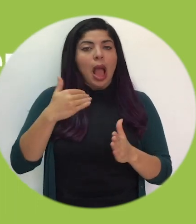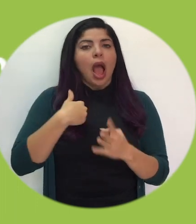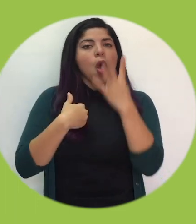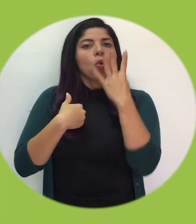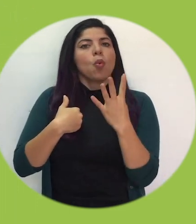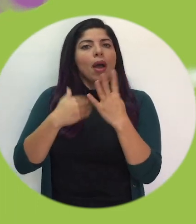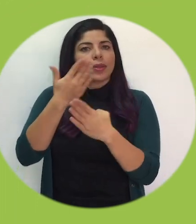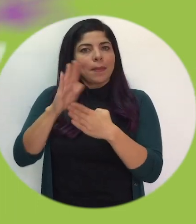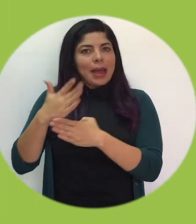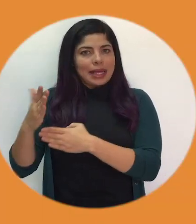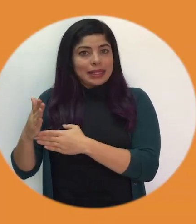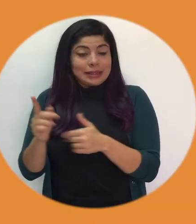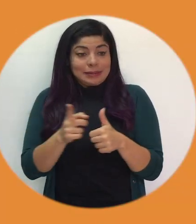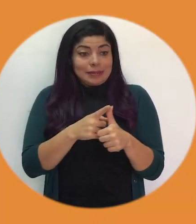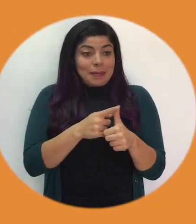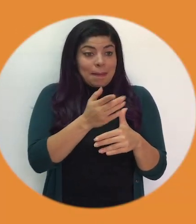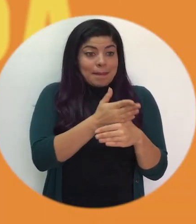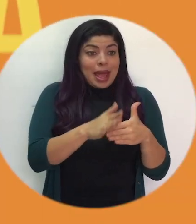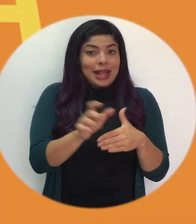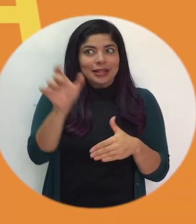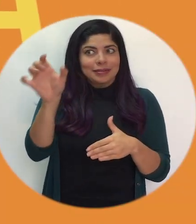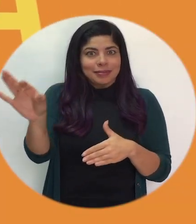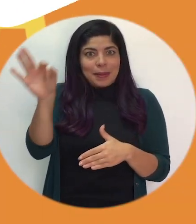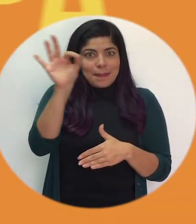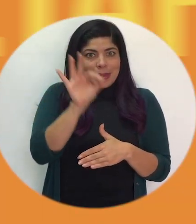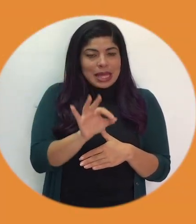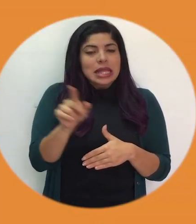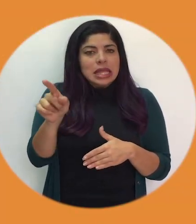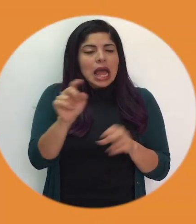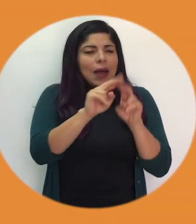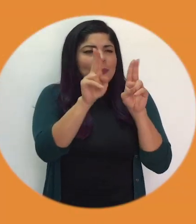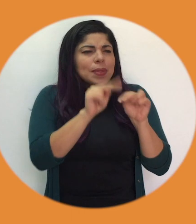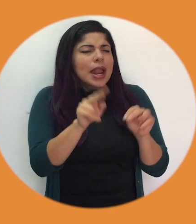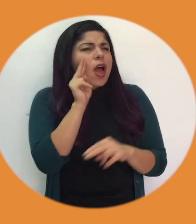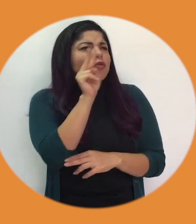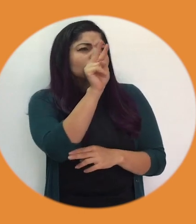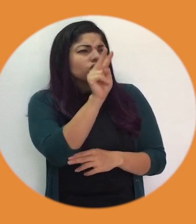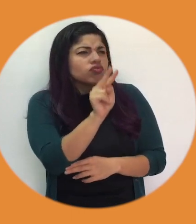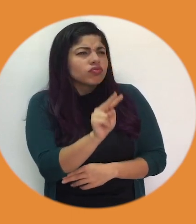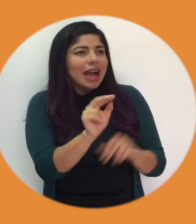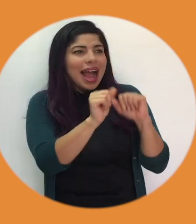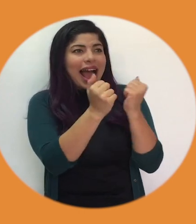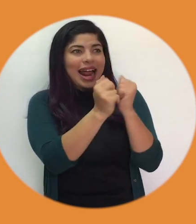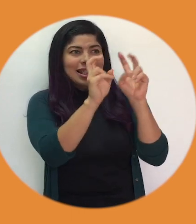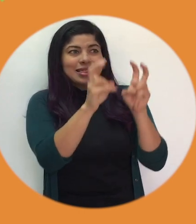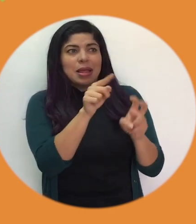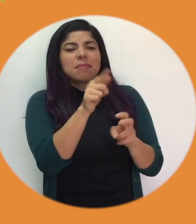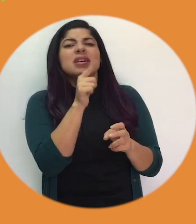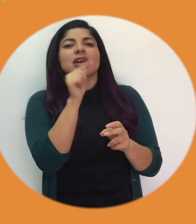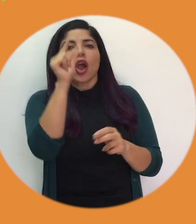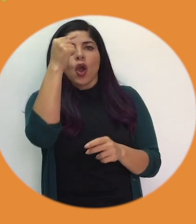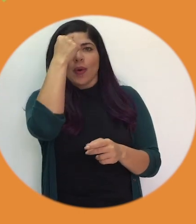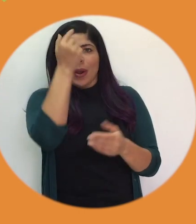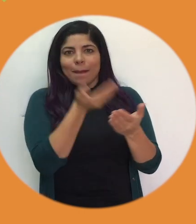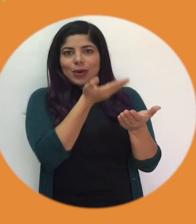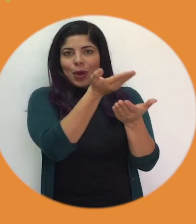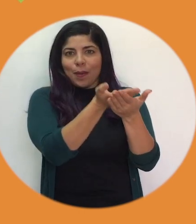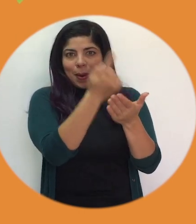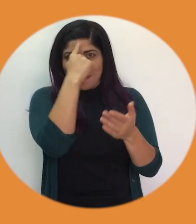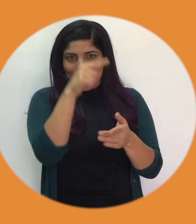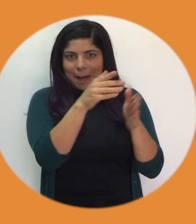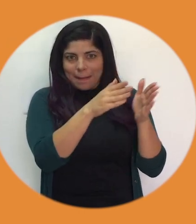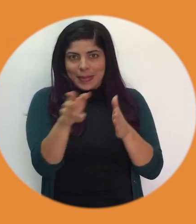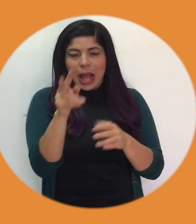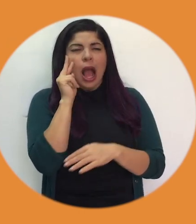tiene cuatro etapas. En la primera, la persona invitada va a comentar en línea sobre las áreas temáticas propuestas por el